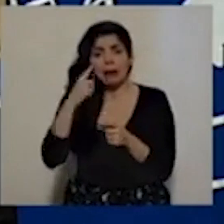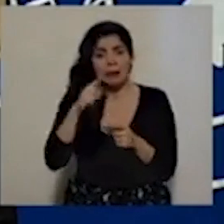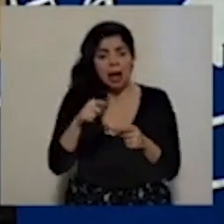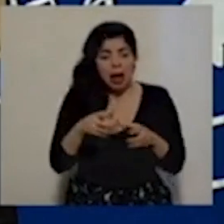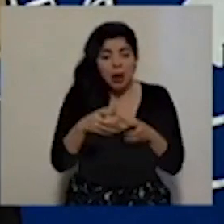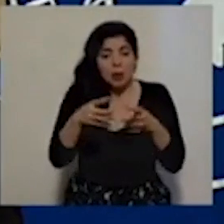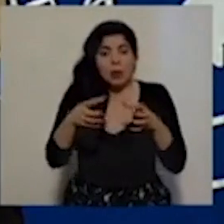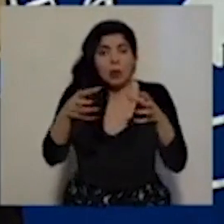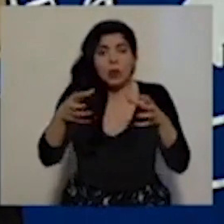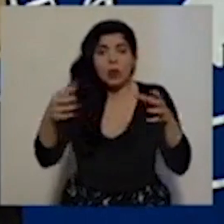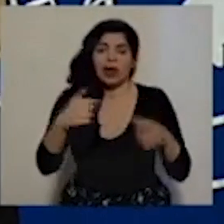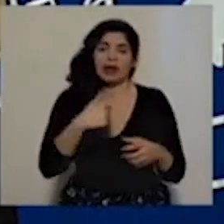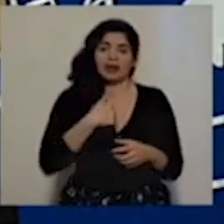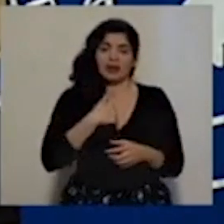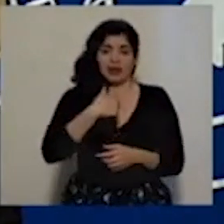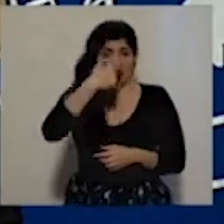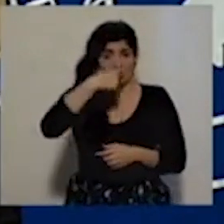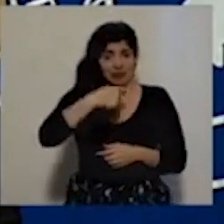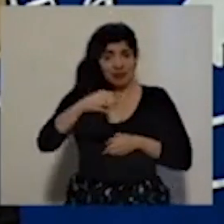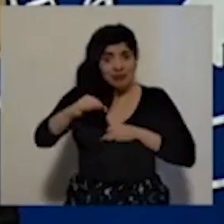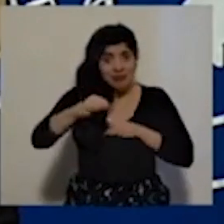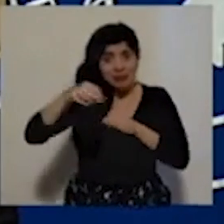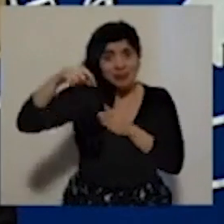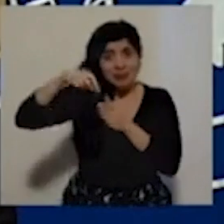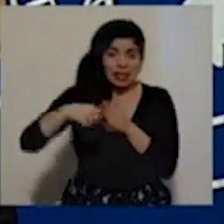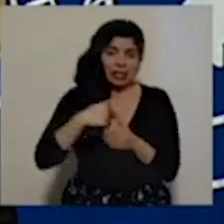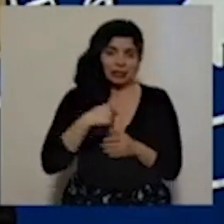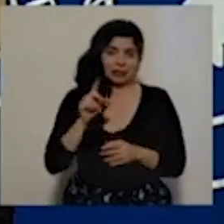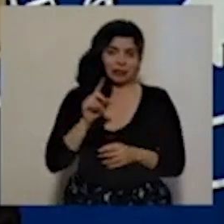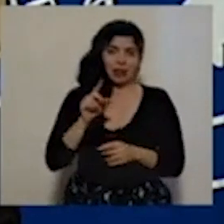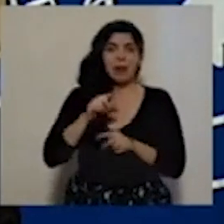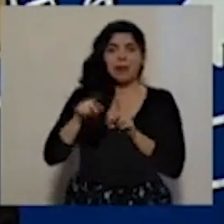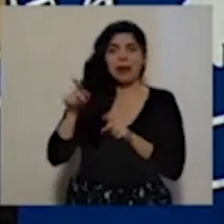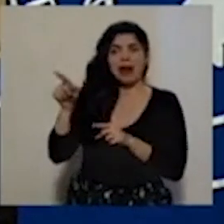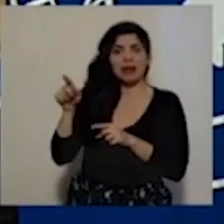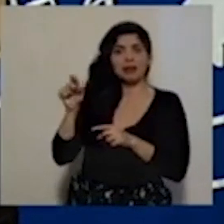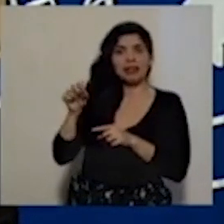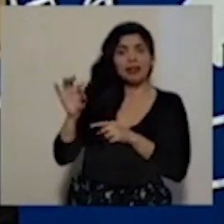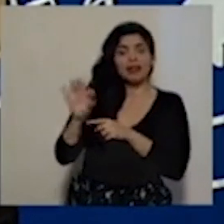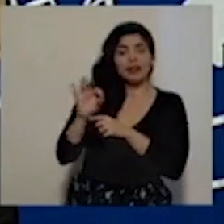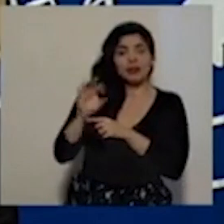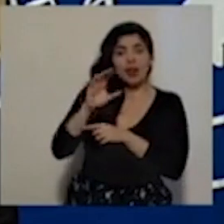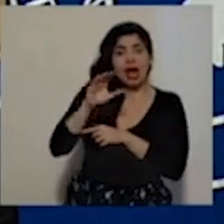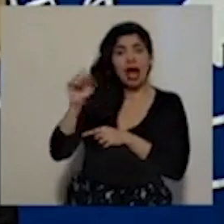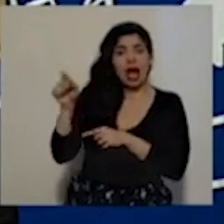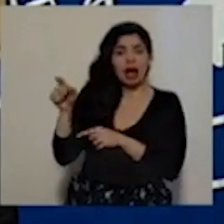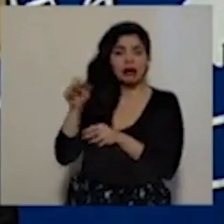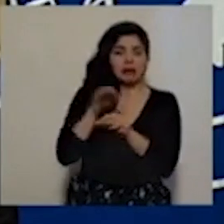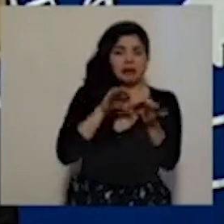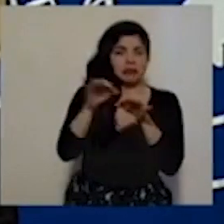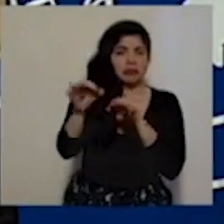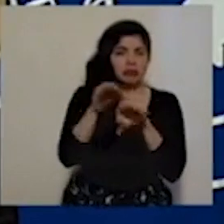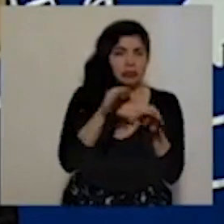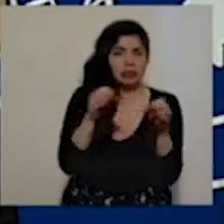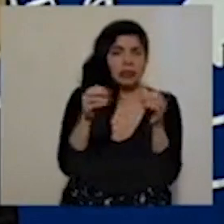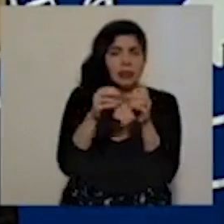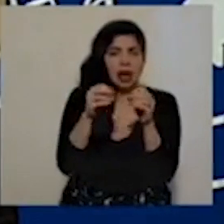de cosas que yo no se lo he indicado para darles el detalle, pero funcionarios de la caja pueden hablarles con mayor